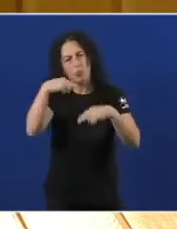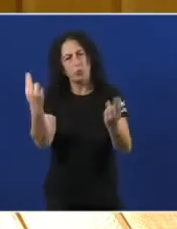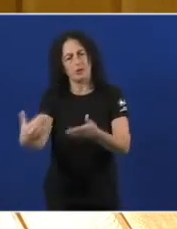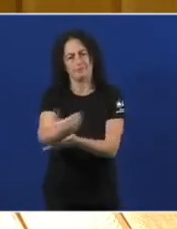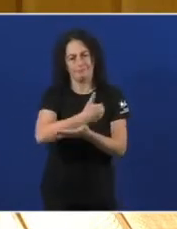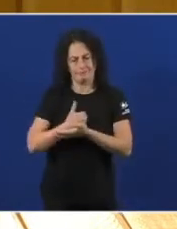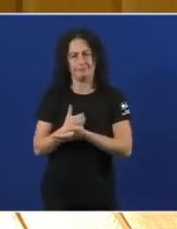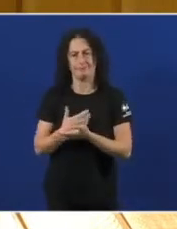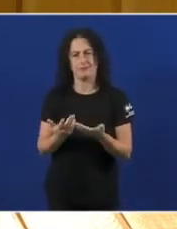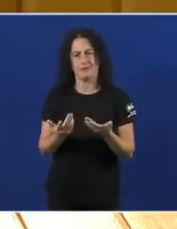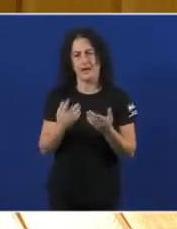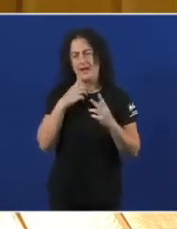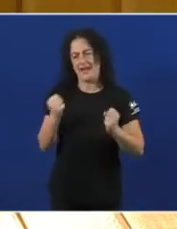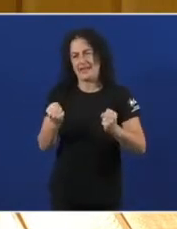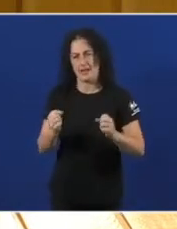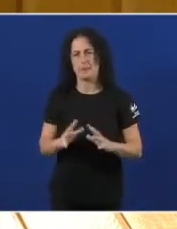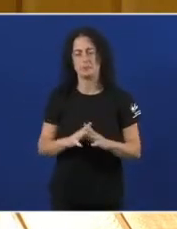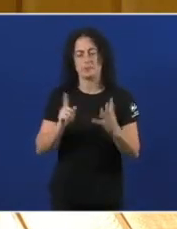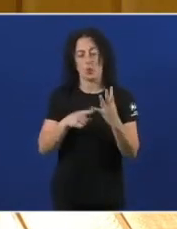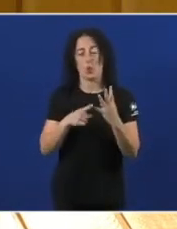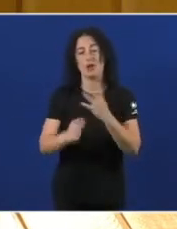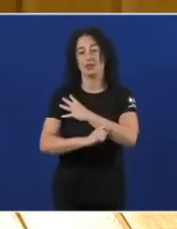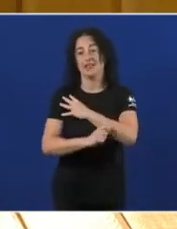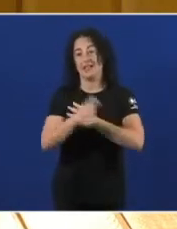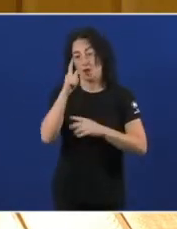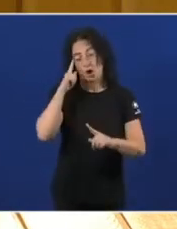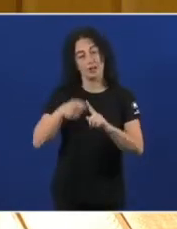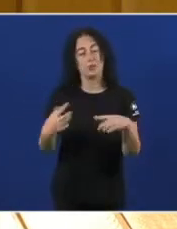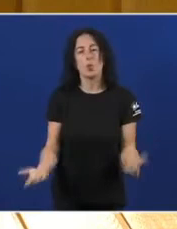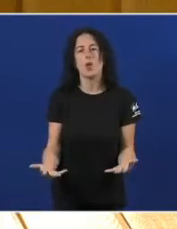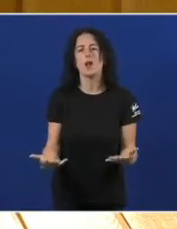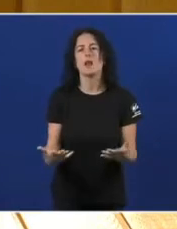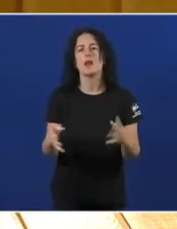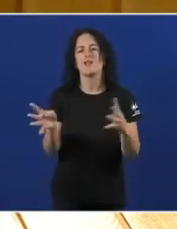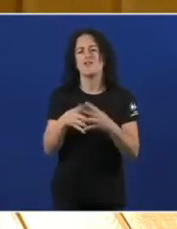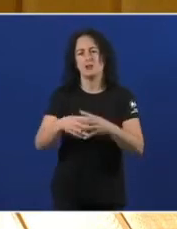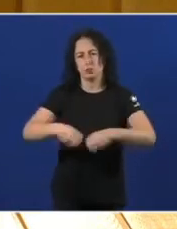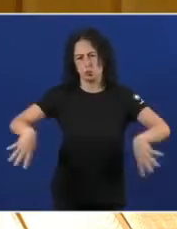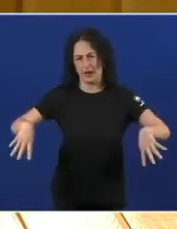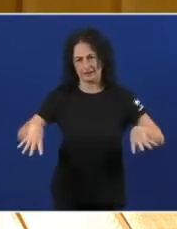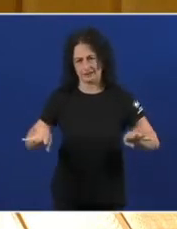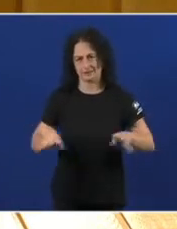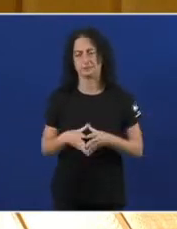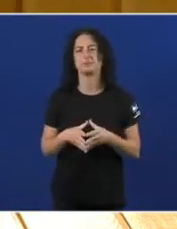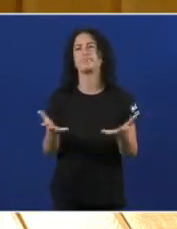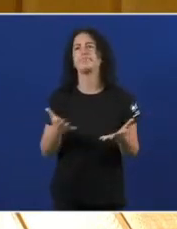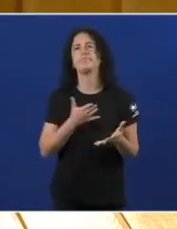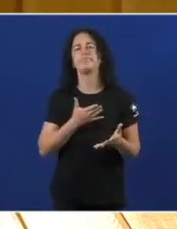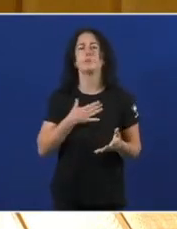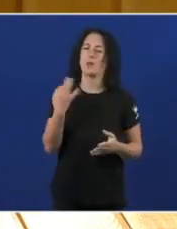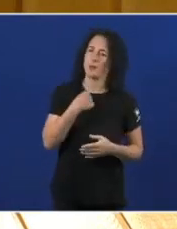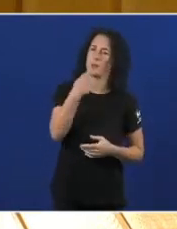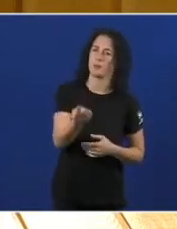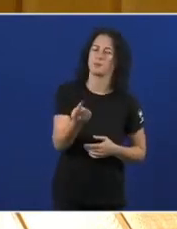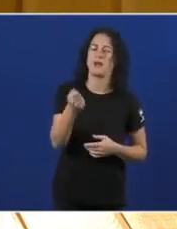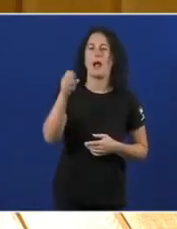enerxía O cuarto objetivo Estratéxico Son as infraestructuras E non quero deixar De mencionar